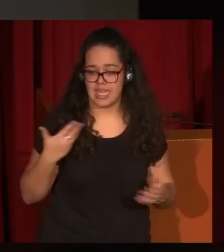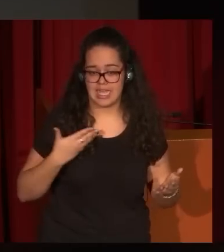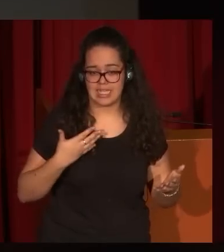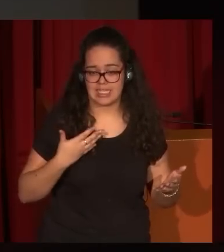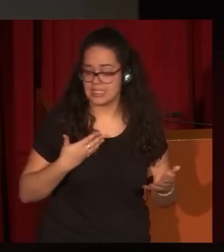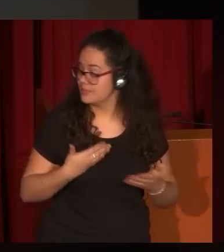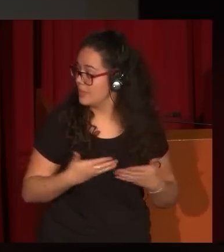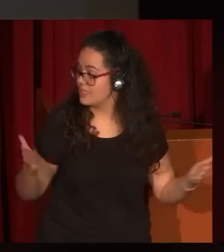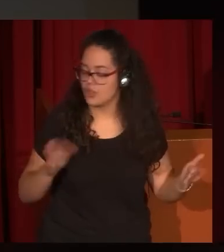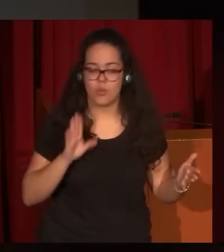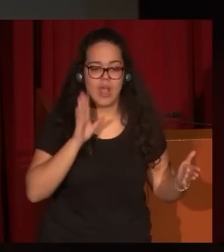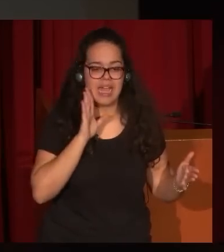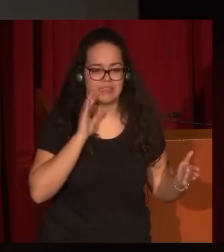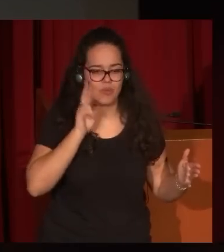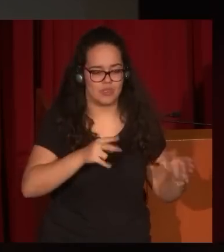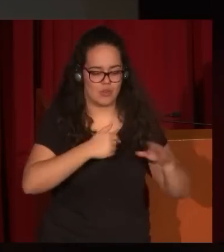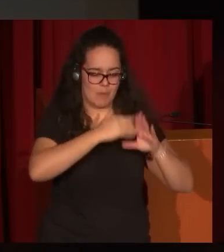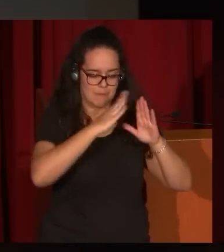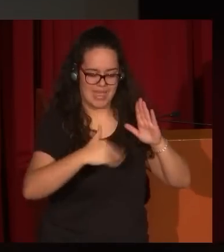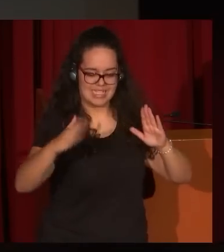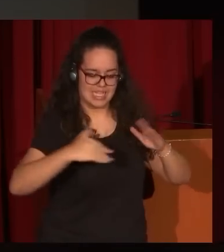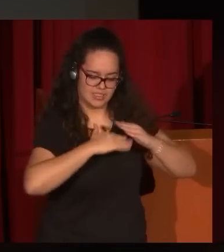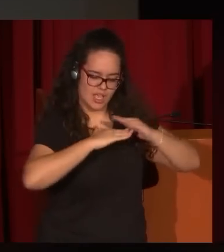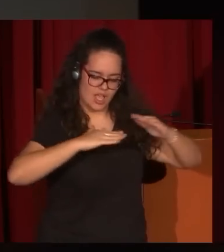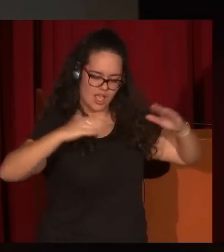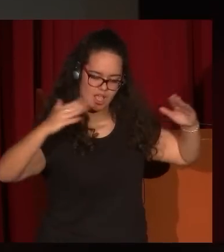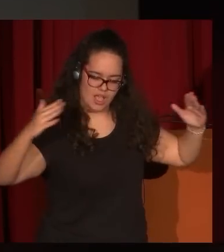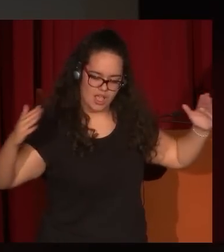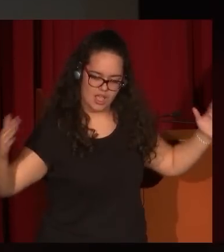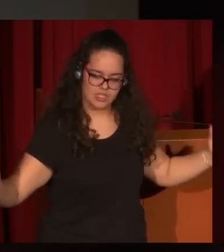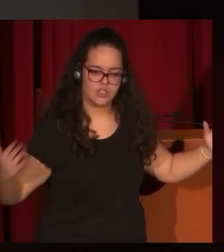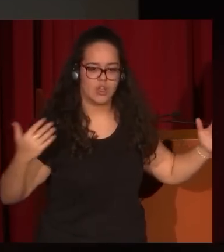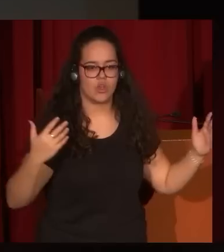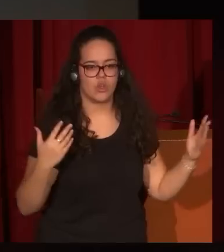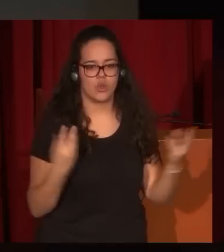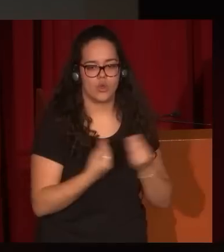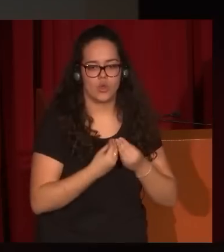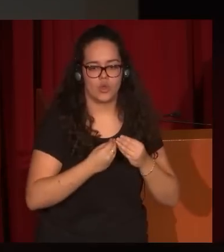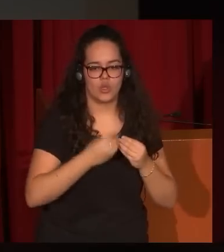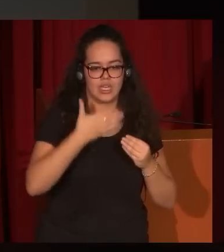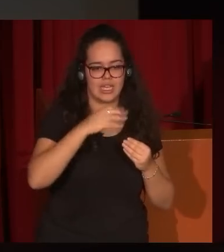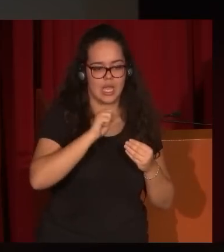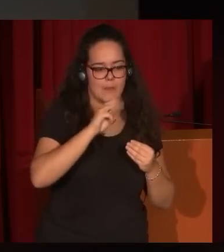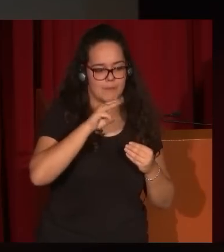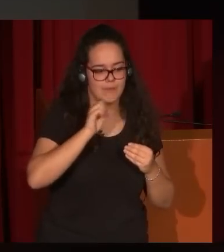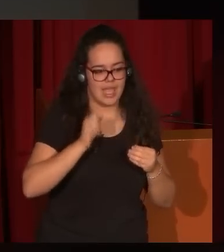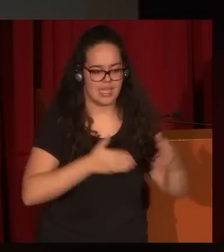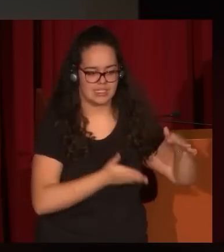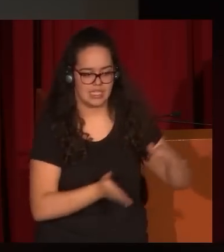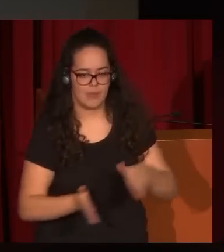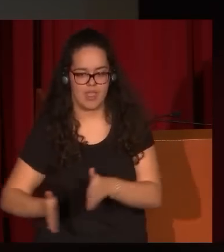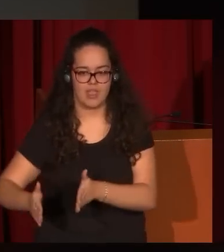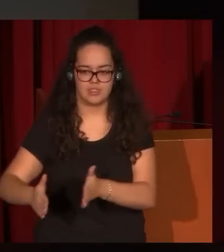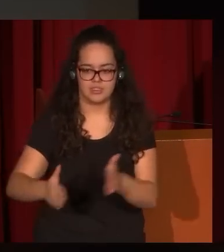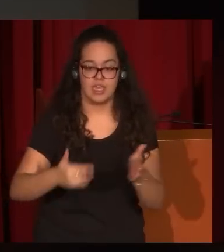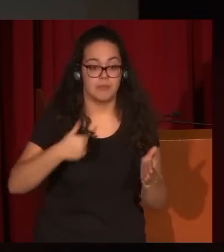como lo veíamos antes en otro paisaje, grandes escenarios abiertos con capeas fundamentalmente de pueblo. Y realmente